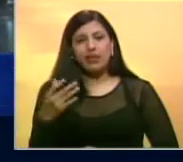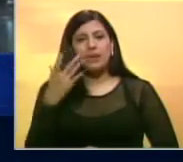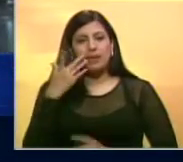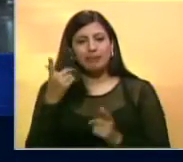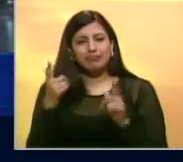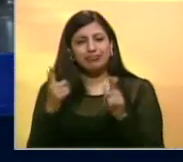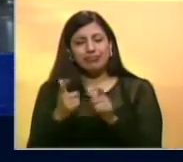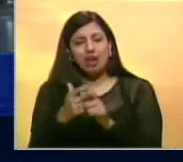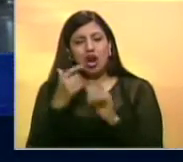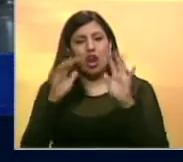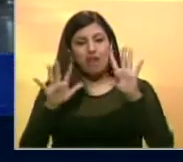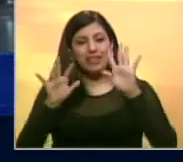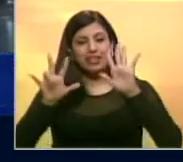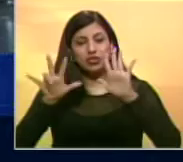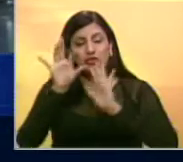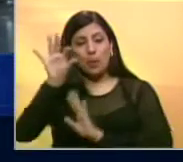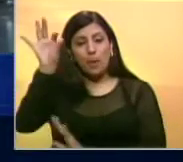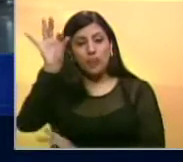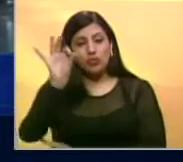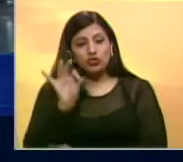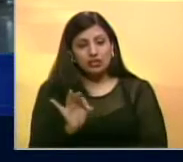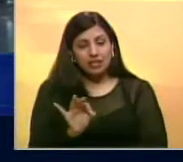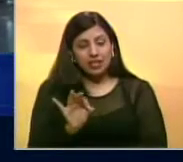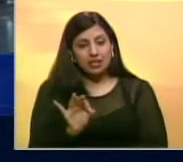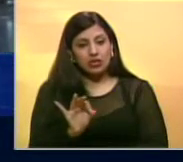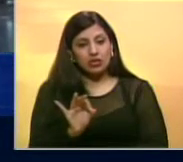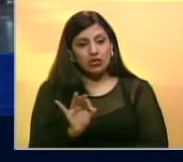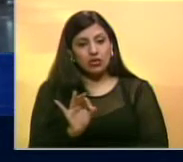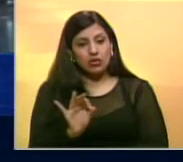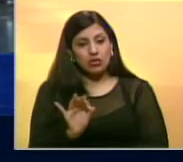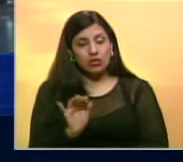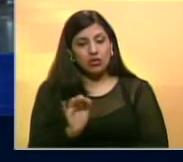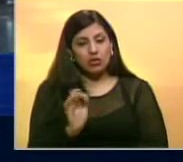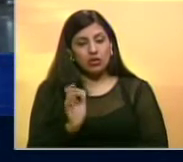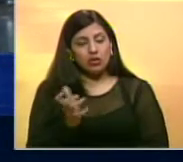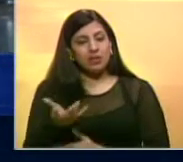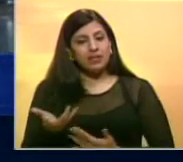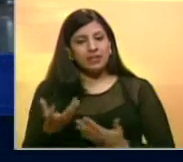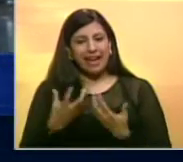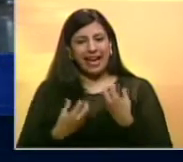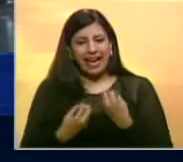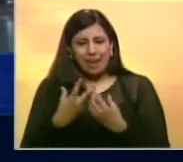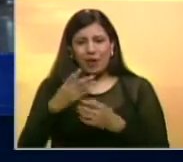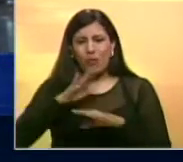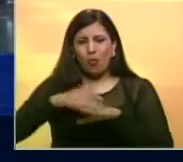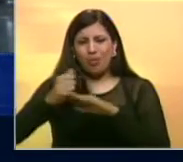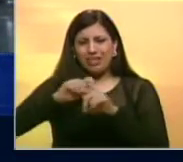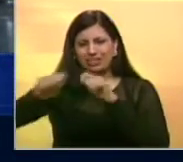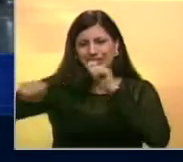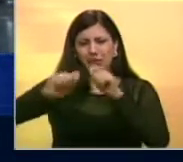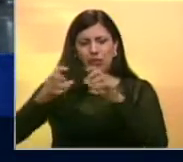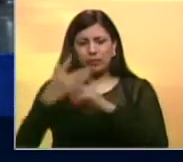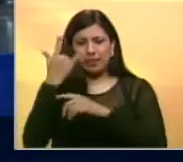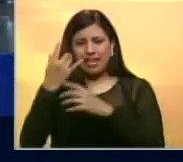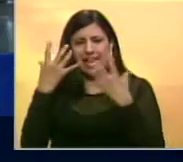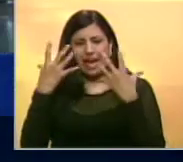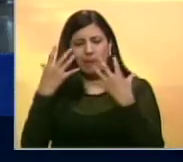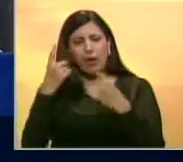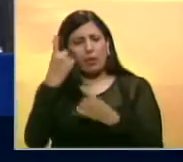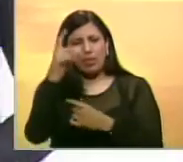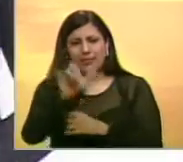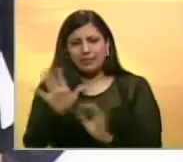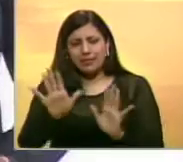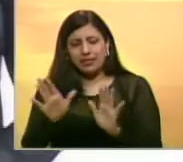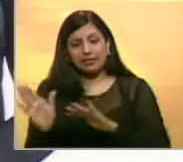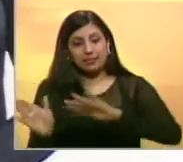de disminución de un 98% en lo que son las quemaduras por fuegos pirotécnicos en la época de Sembrina.